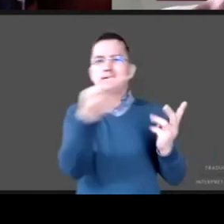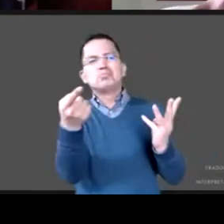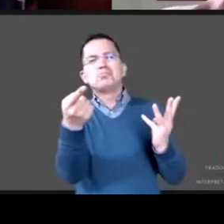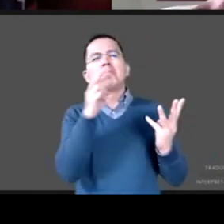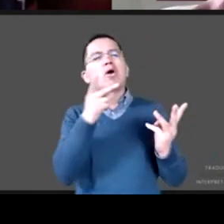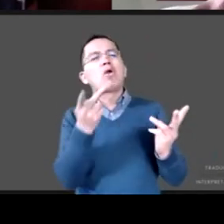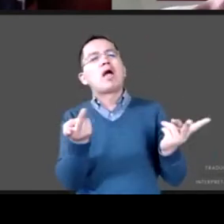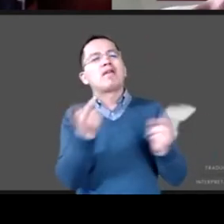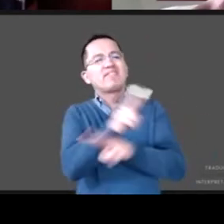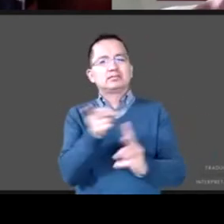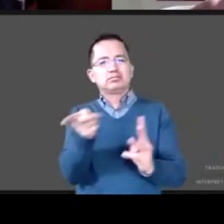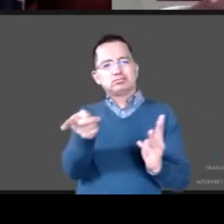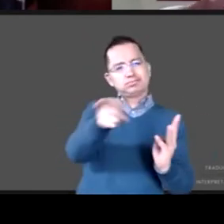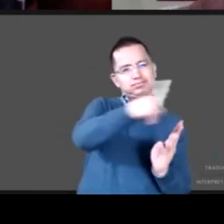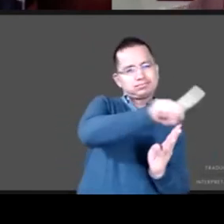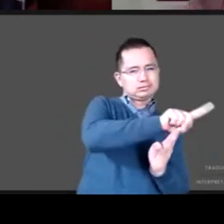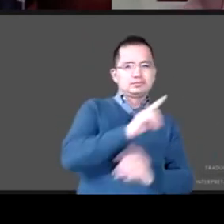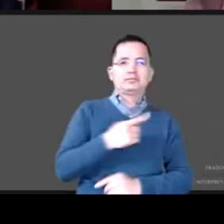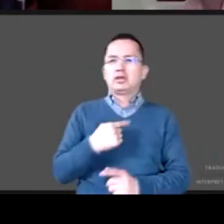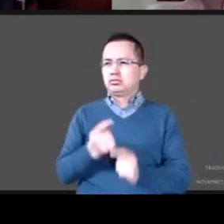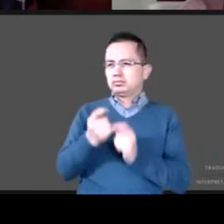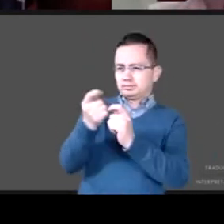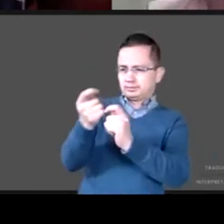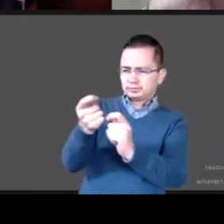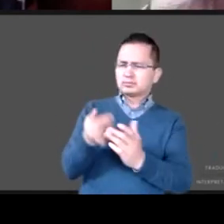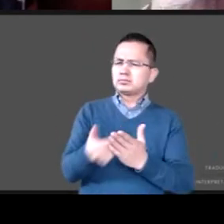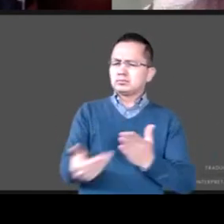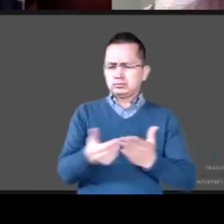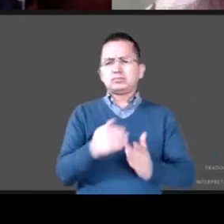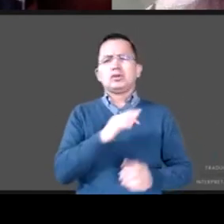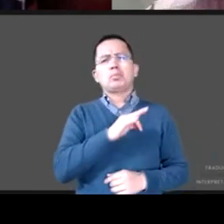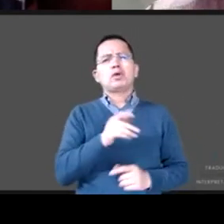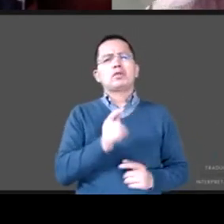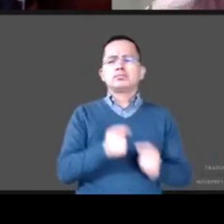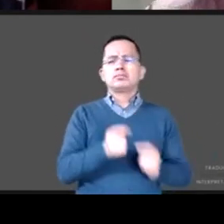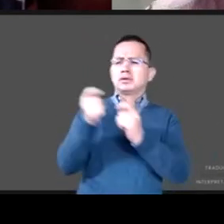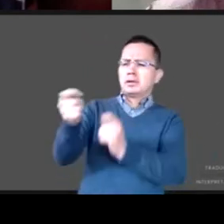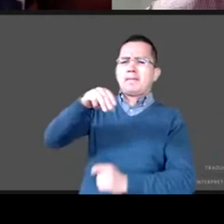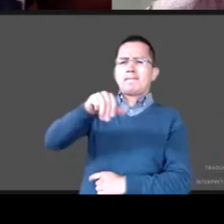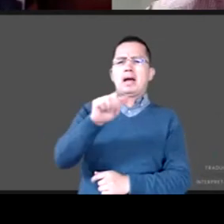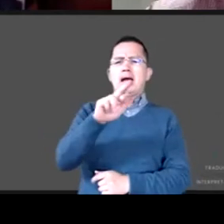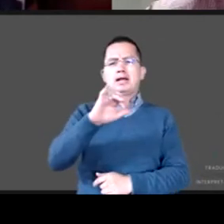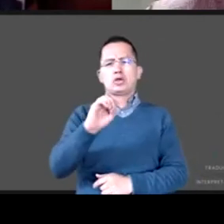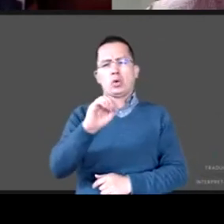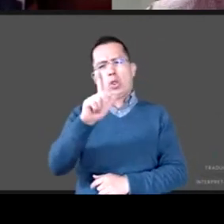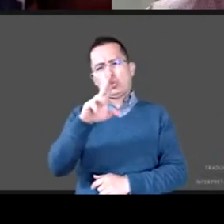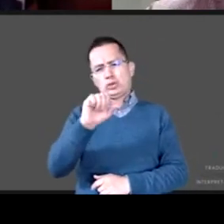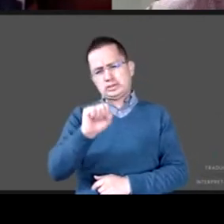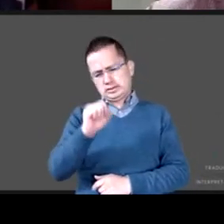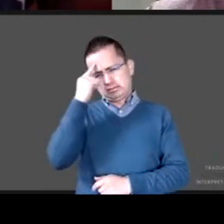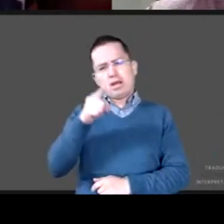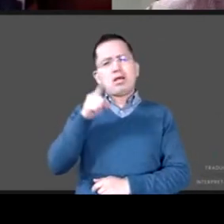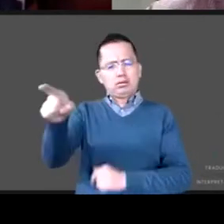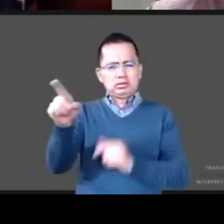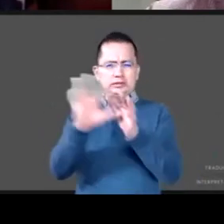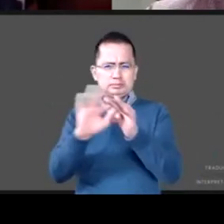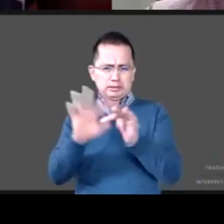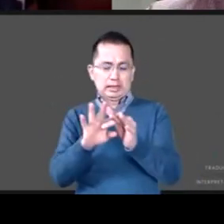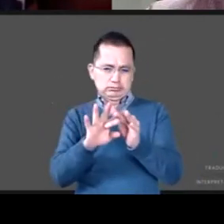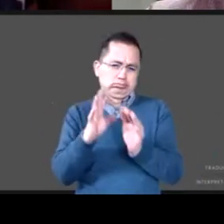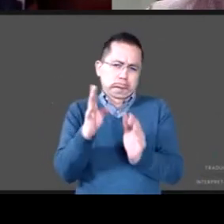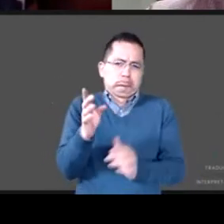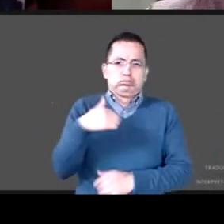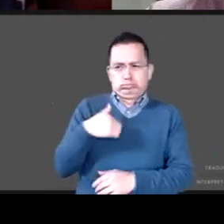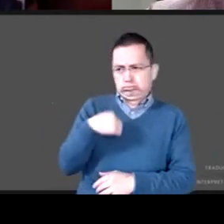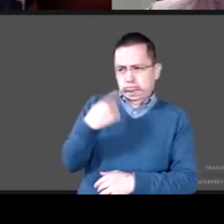participaciones si me permiten esta ronda de la Margarita y fuentes que reaccione justamente a esta pregunta después